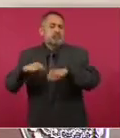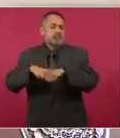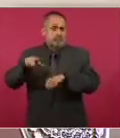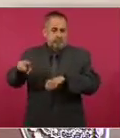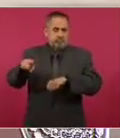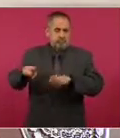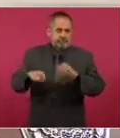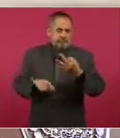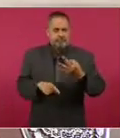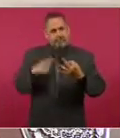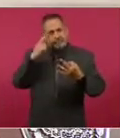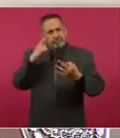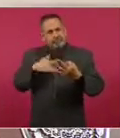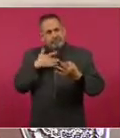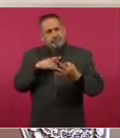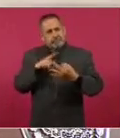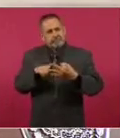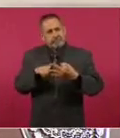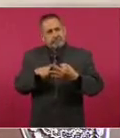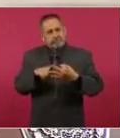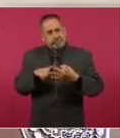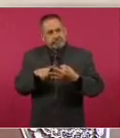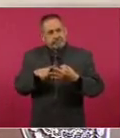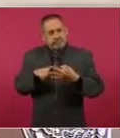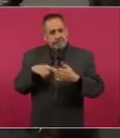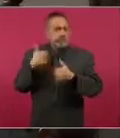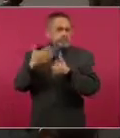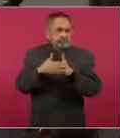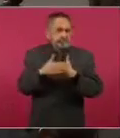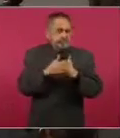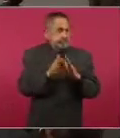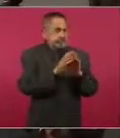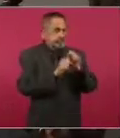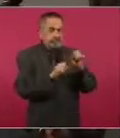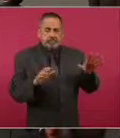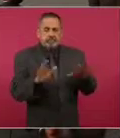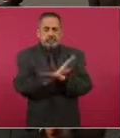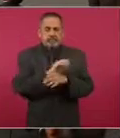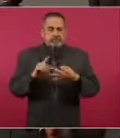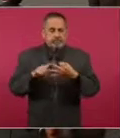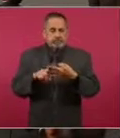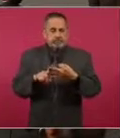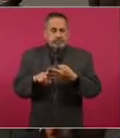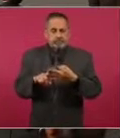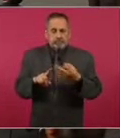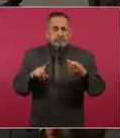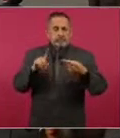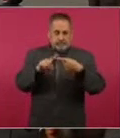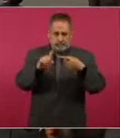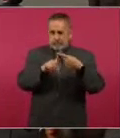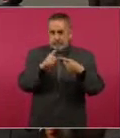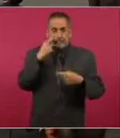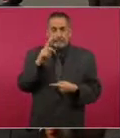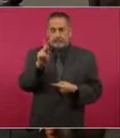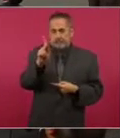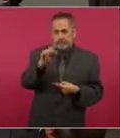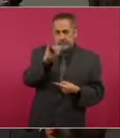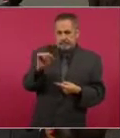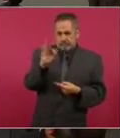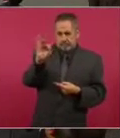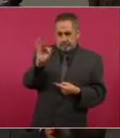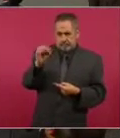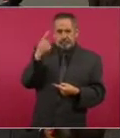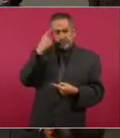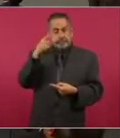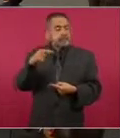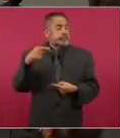Voy a enviar tres reformas constitucionales. La del Poder Judicial, para